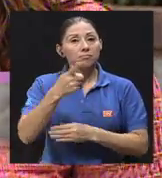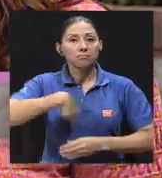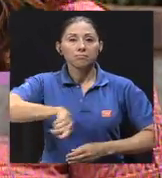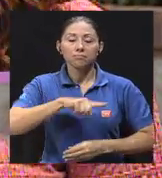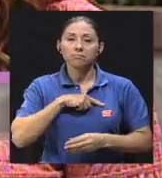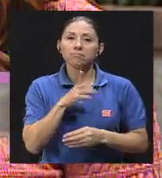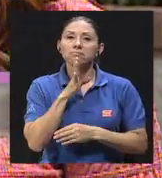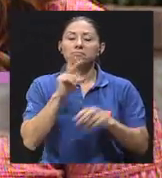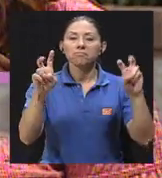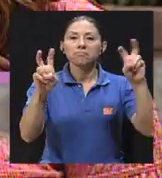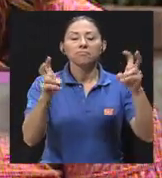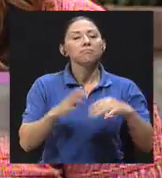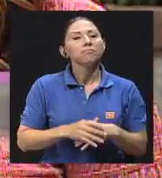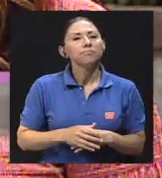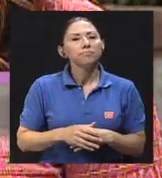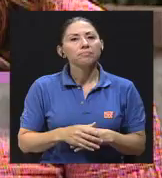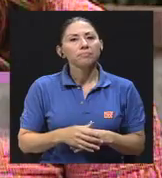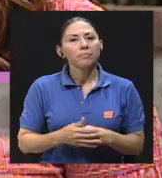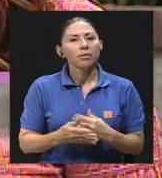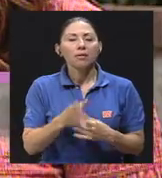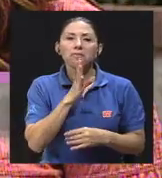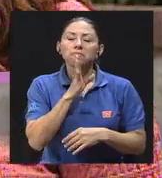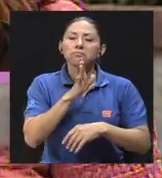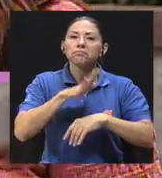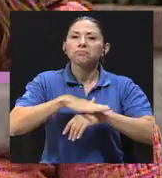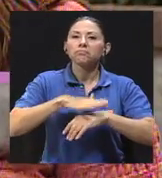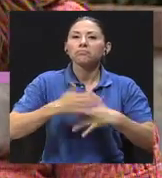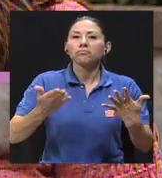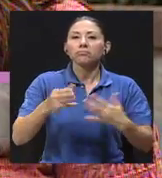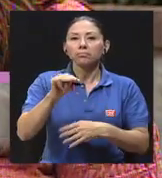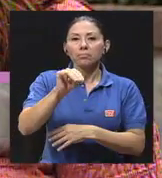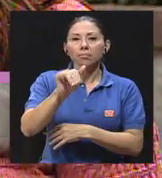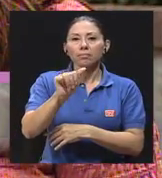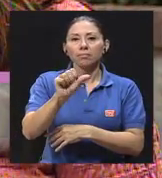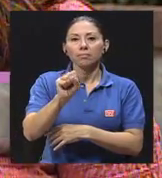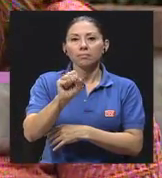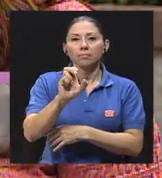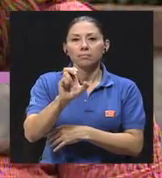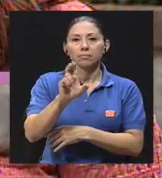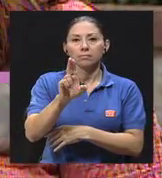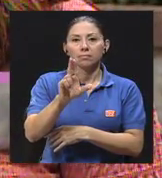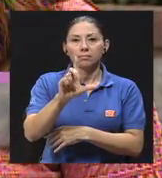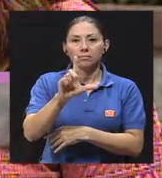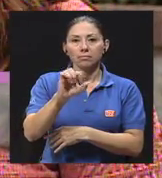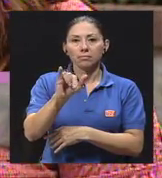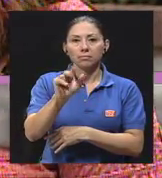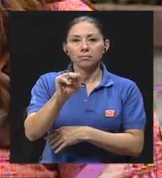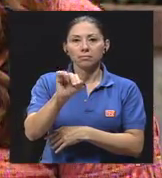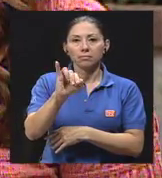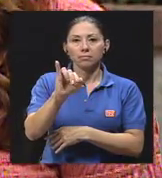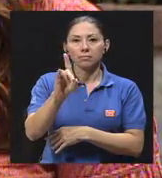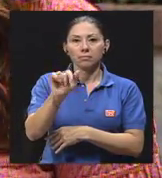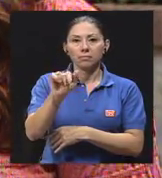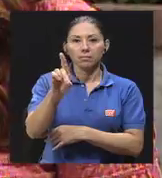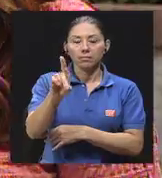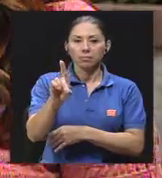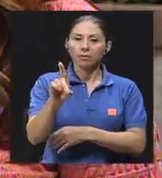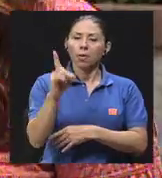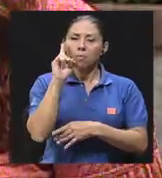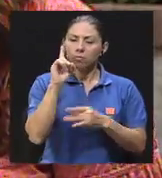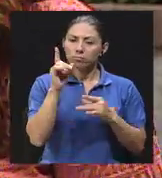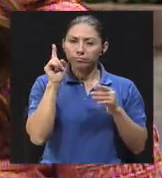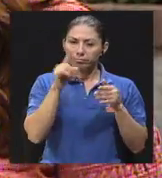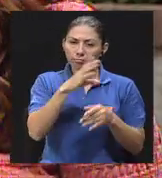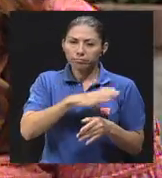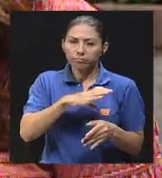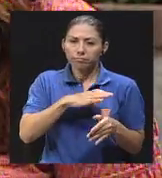introducirnos en este tema, hablar un poco tal vez de la masculinidad, ¿verdad? Y sería oportuno pues dar un ejemplo de